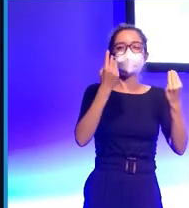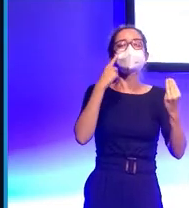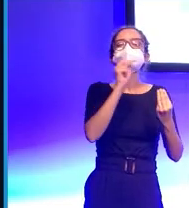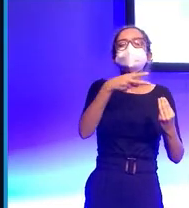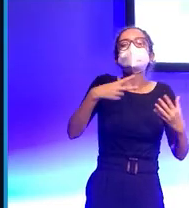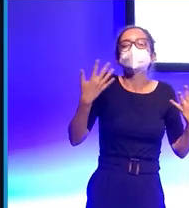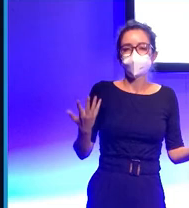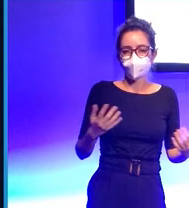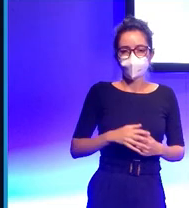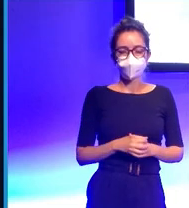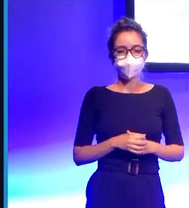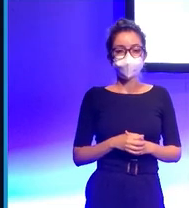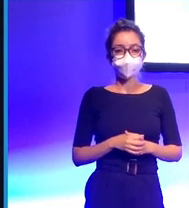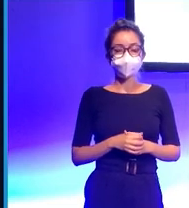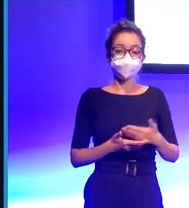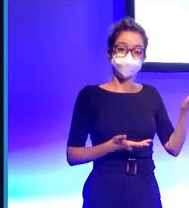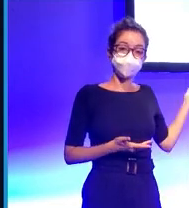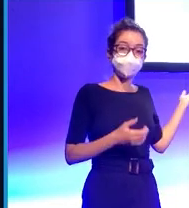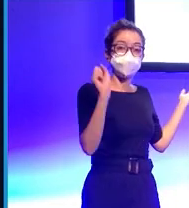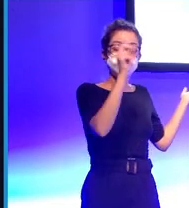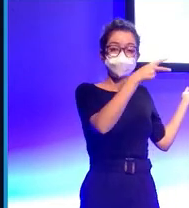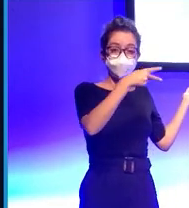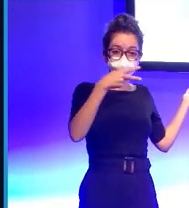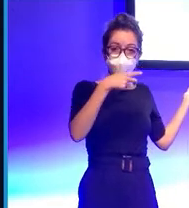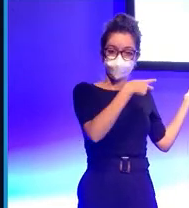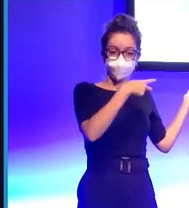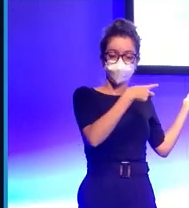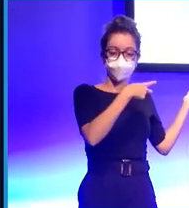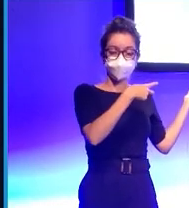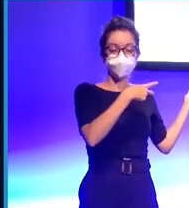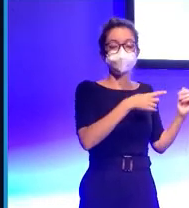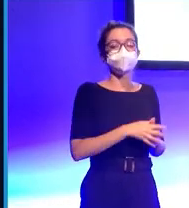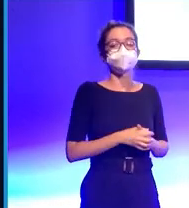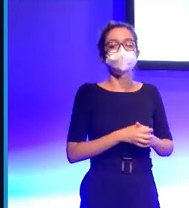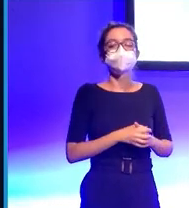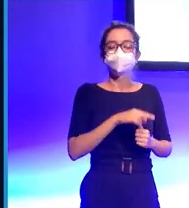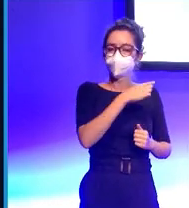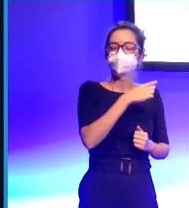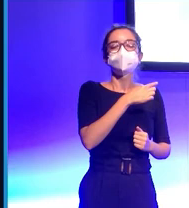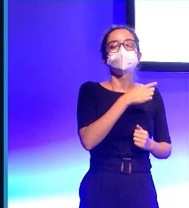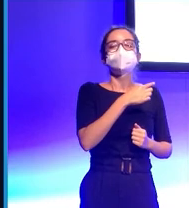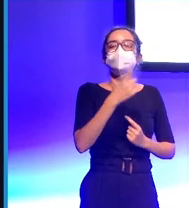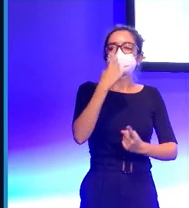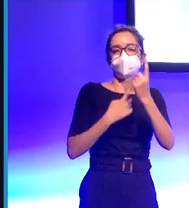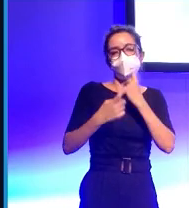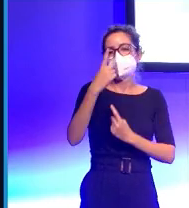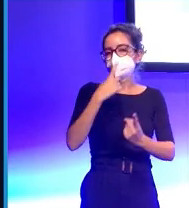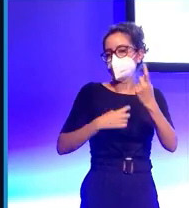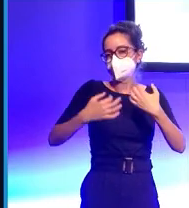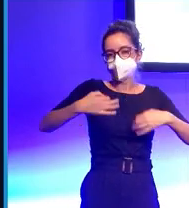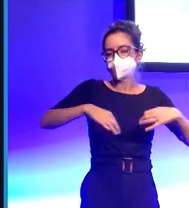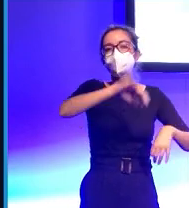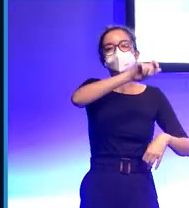esto. Y aquí lo que tenéis son resultados, hemos hecho unos cuestionarios estándar a los